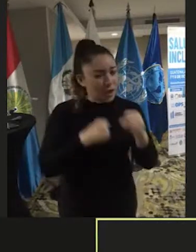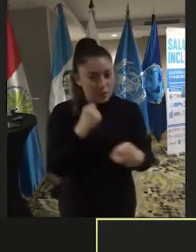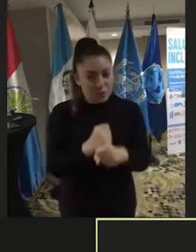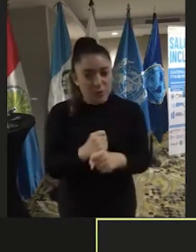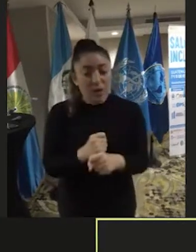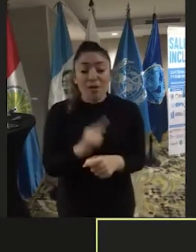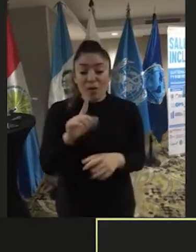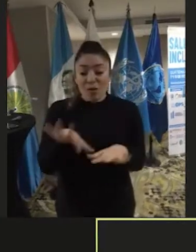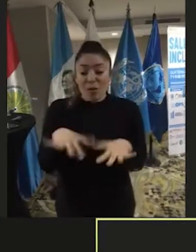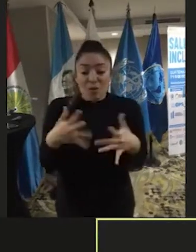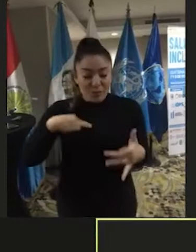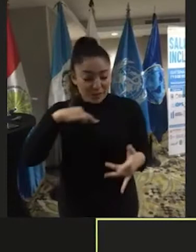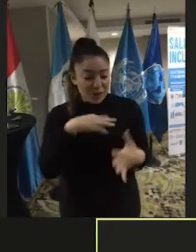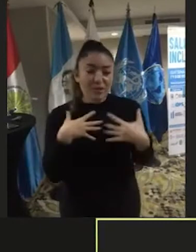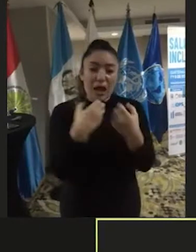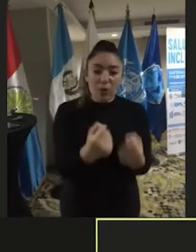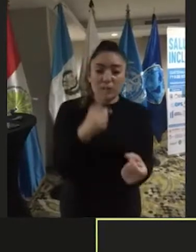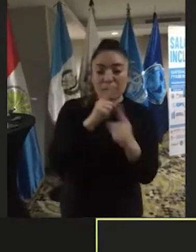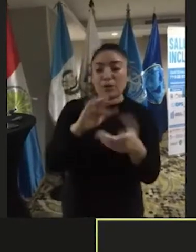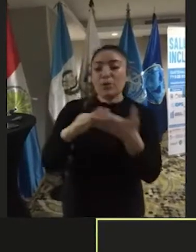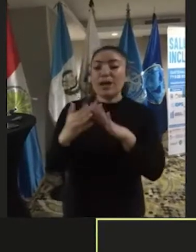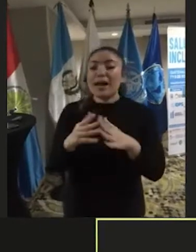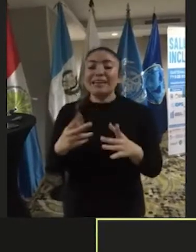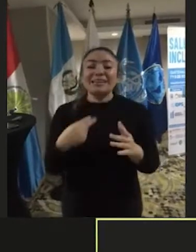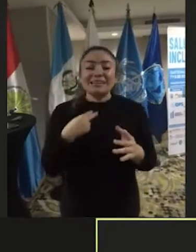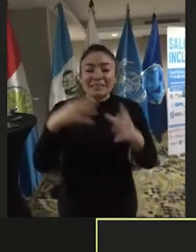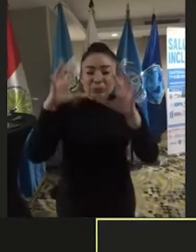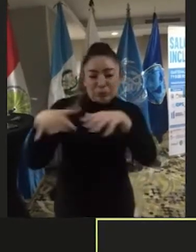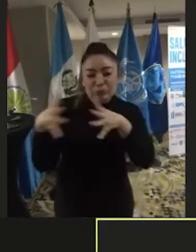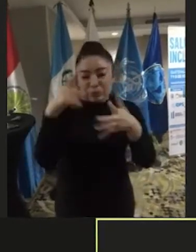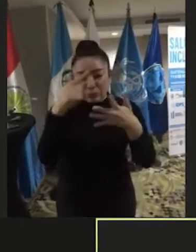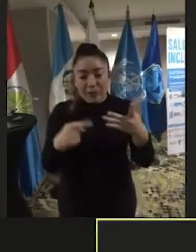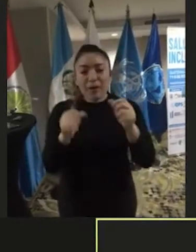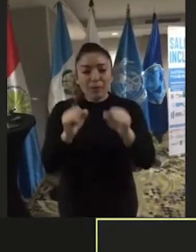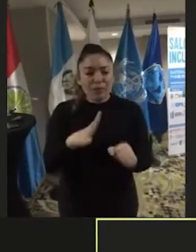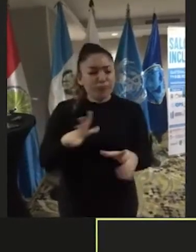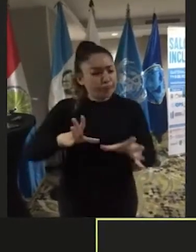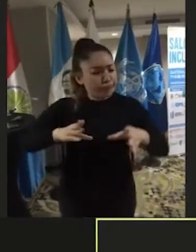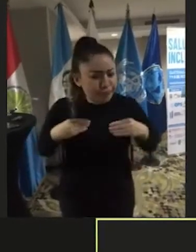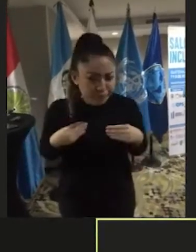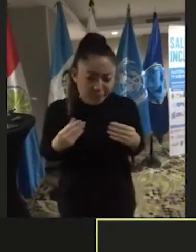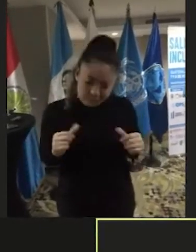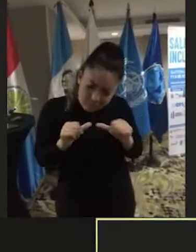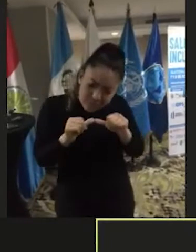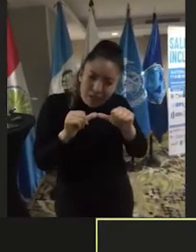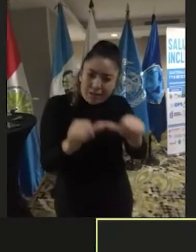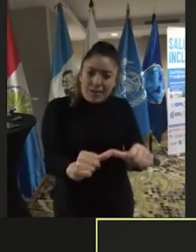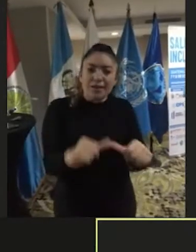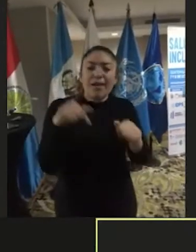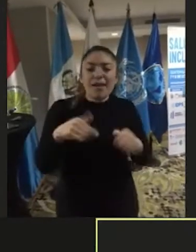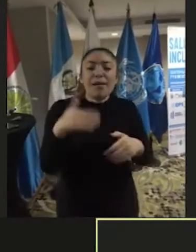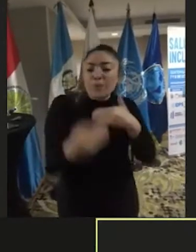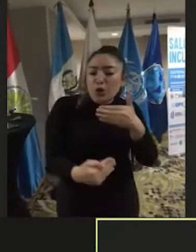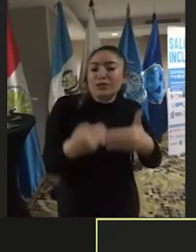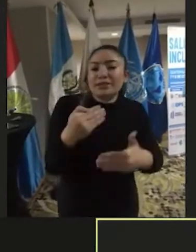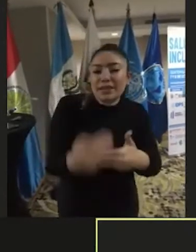Salud, Comunidad de Gestión de Riesgo, estamos muy comprometidos con continuar en el proceso